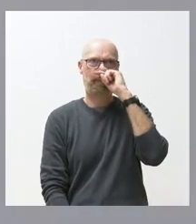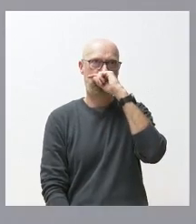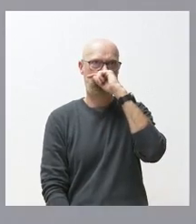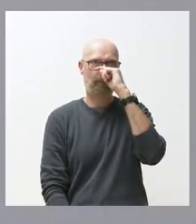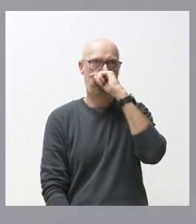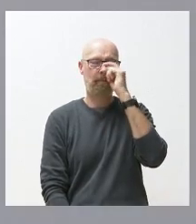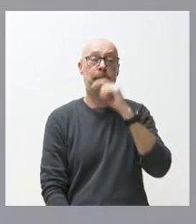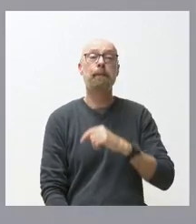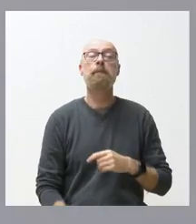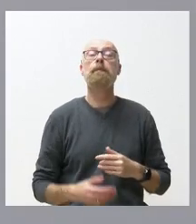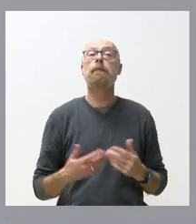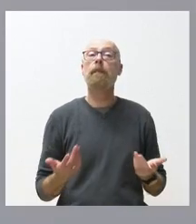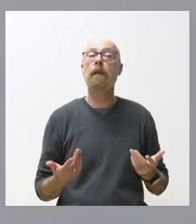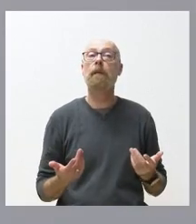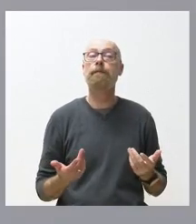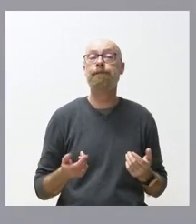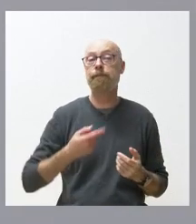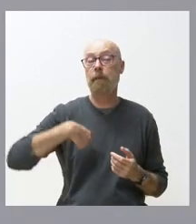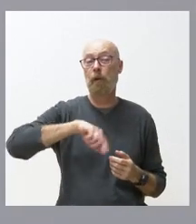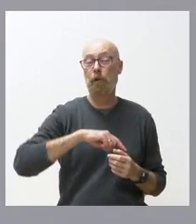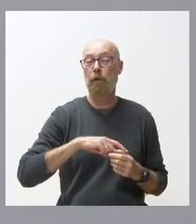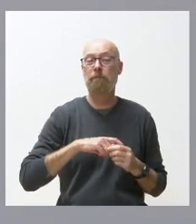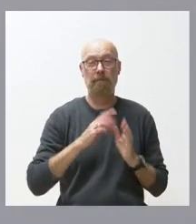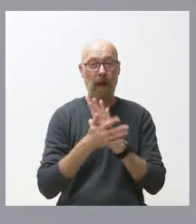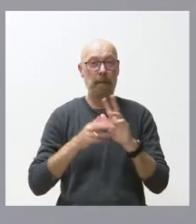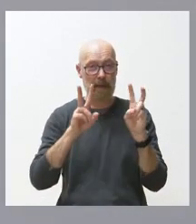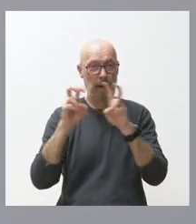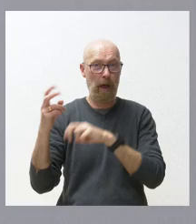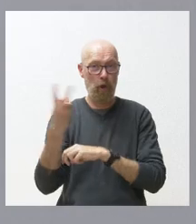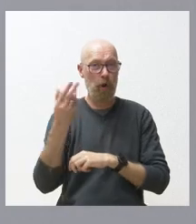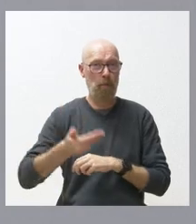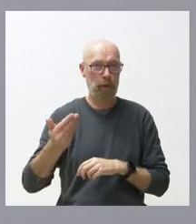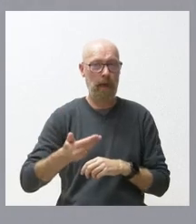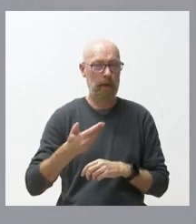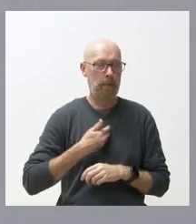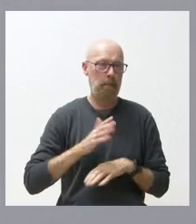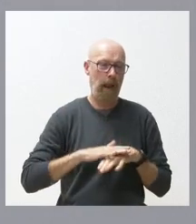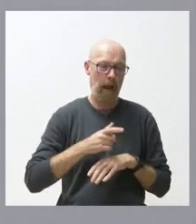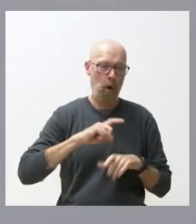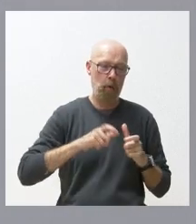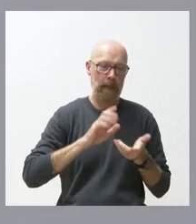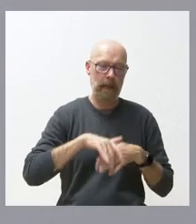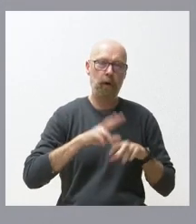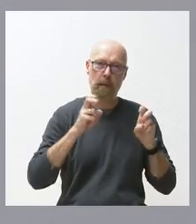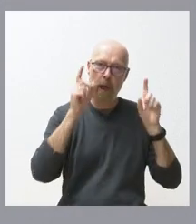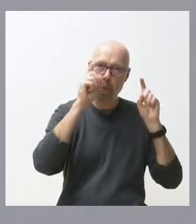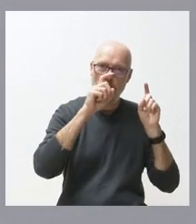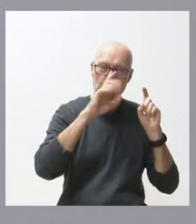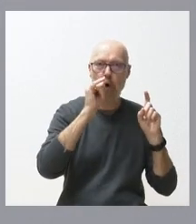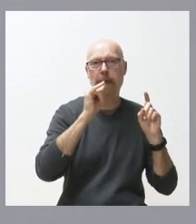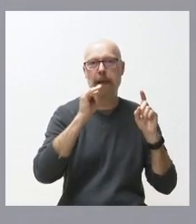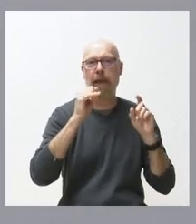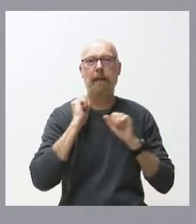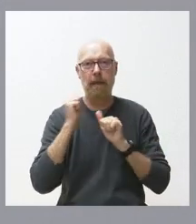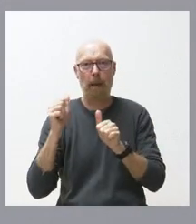pues nosotros tenemos una me habla de los temas muy importantes y que son muy queridos por la Junta de Castilla y León que es el tema de educación y de dependencia